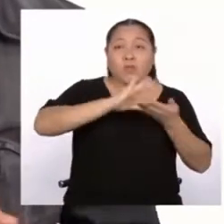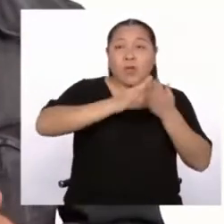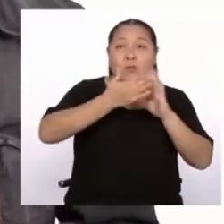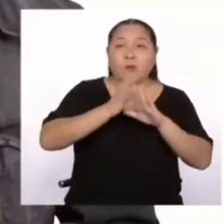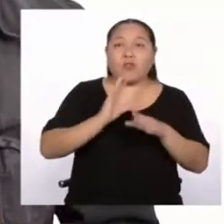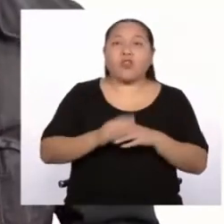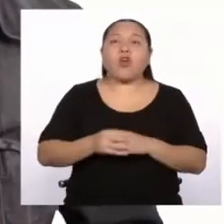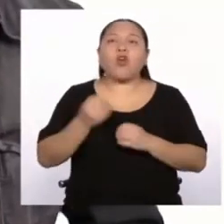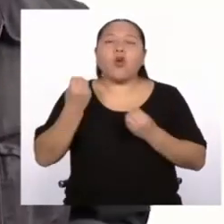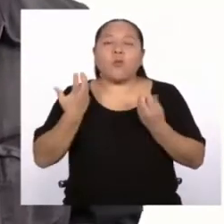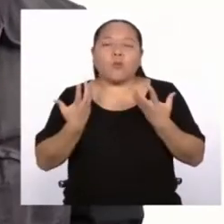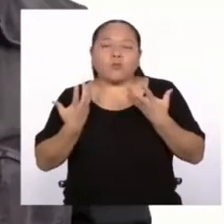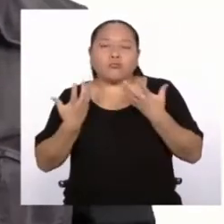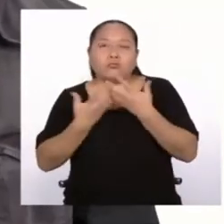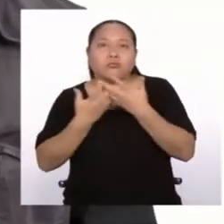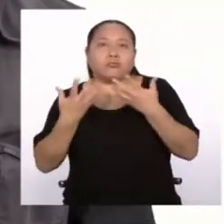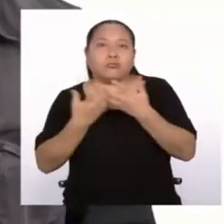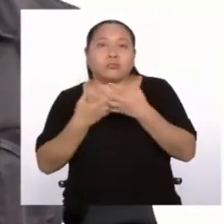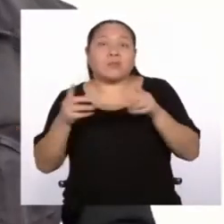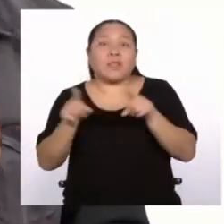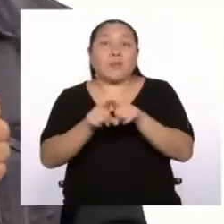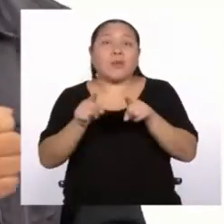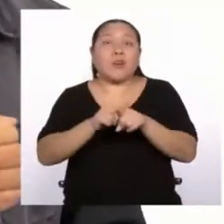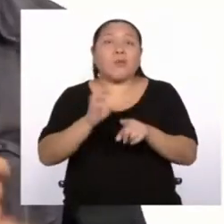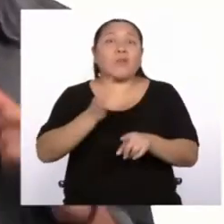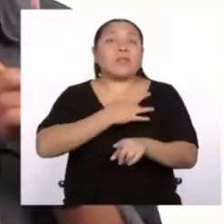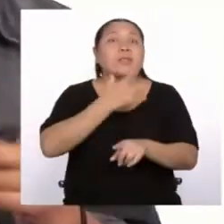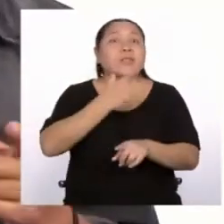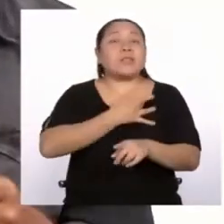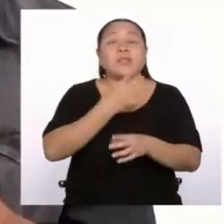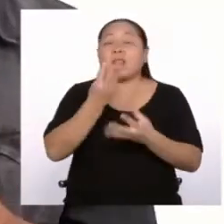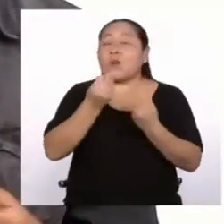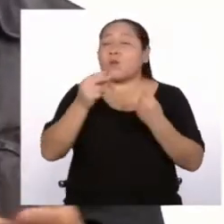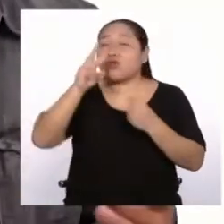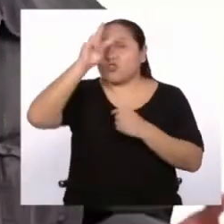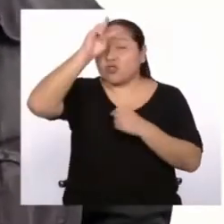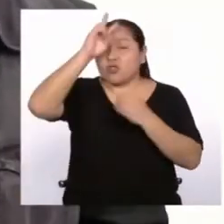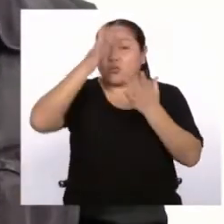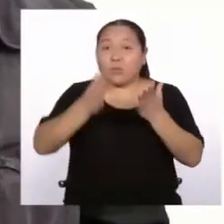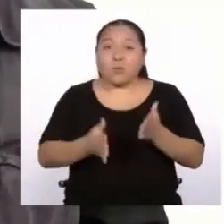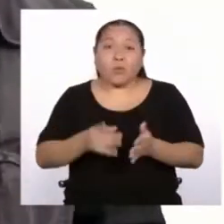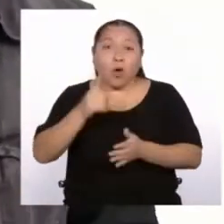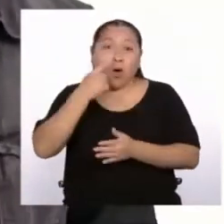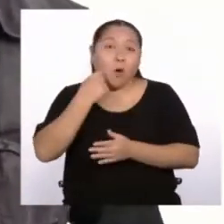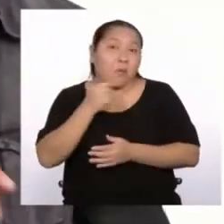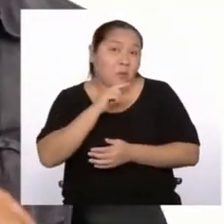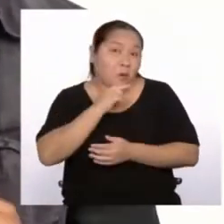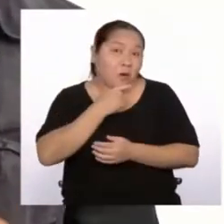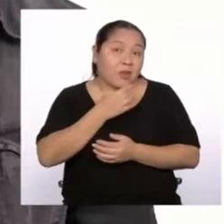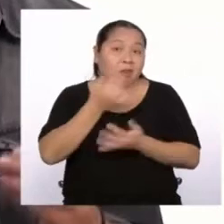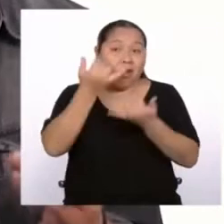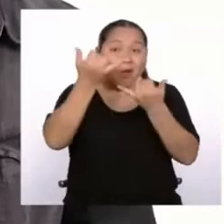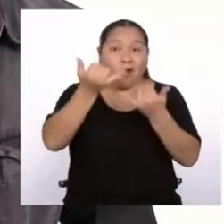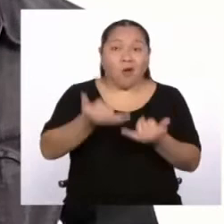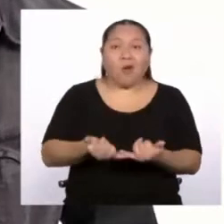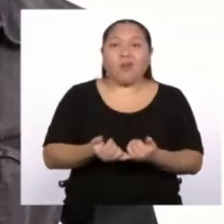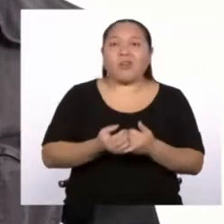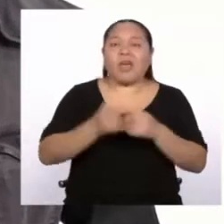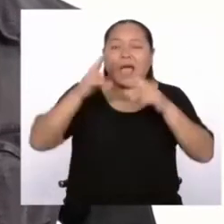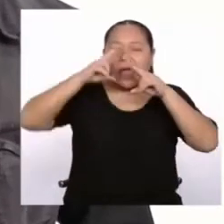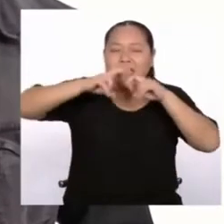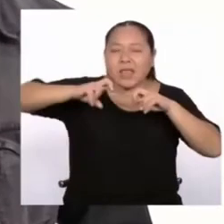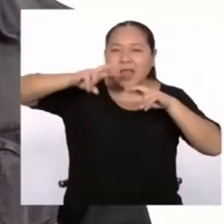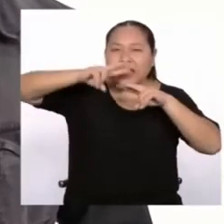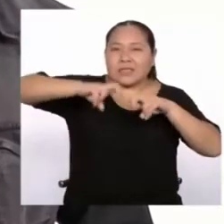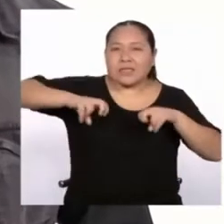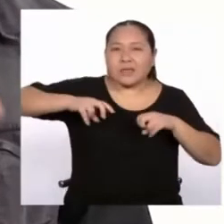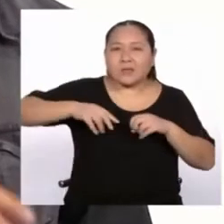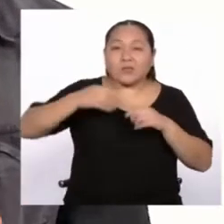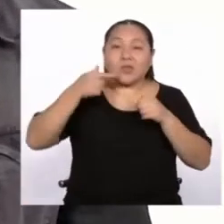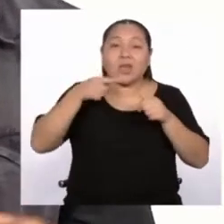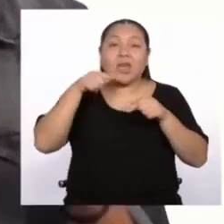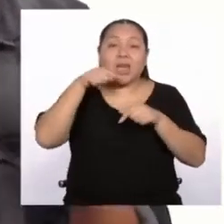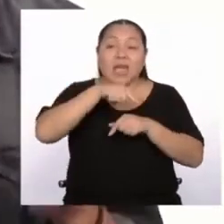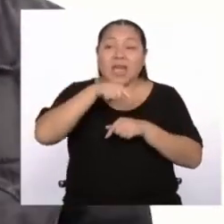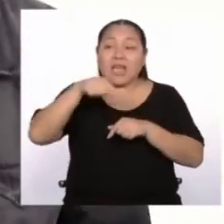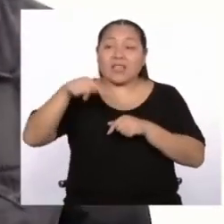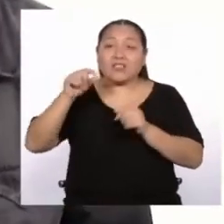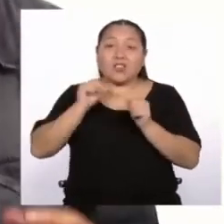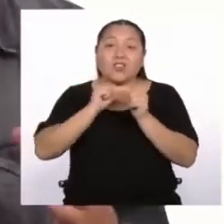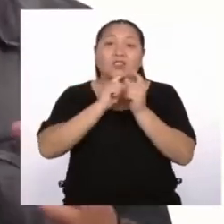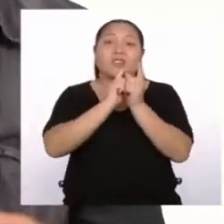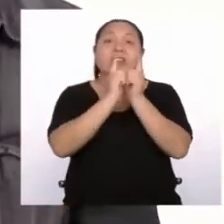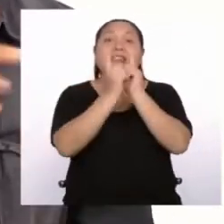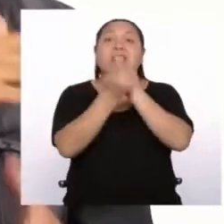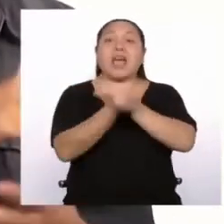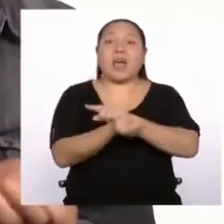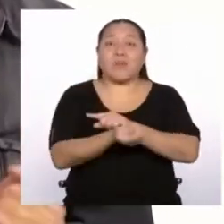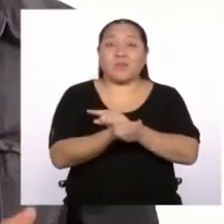guardaba relación con el sentir de muchas peruanas y peruanos. Bueno, pues el día de hoy analizaremos esos cambios por los que ha